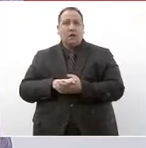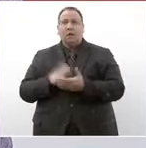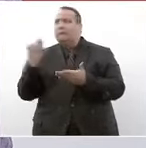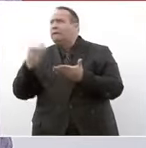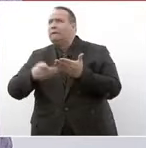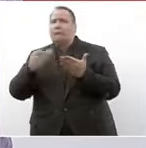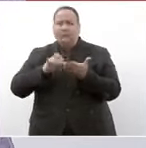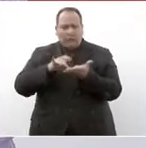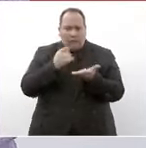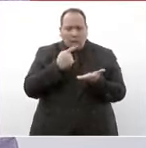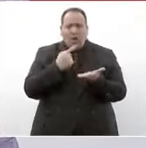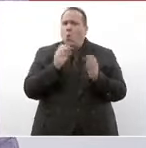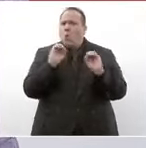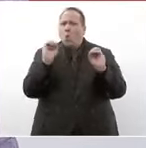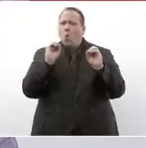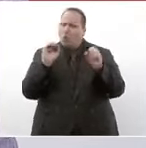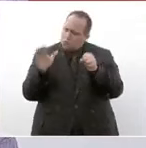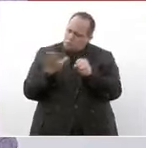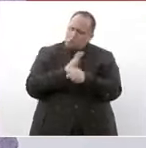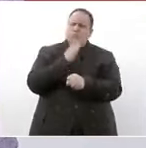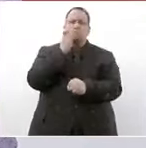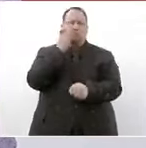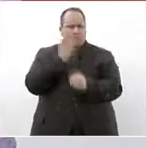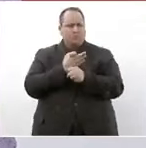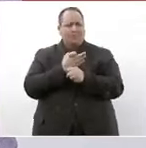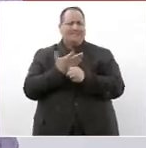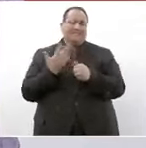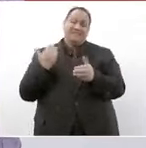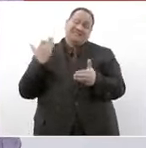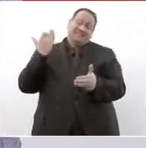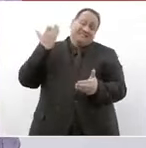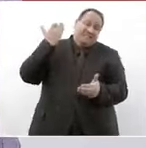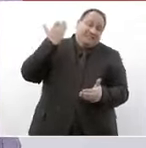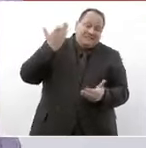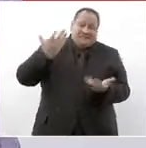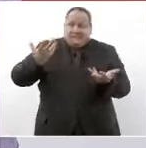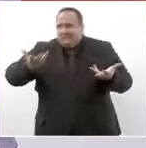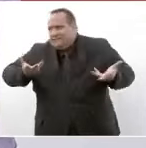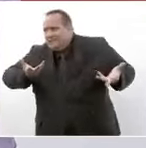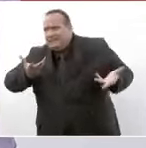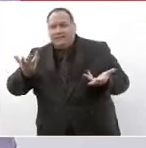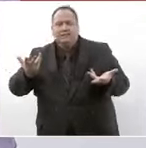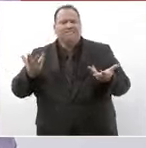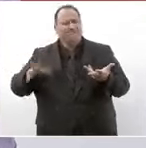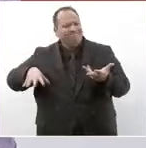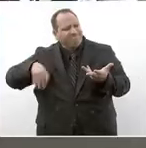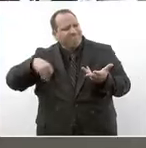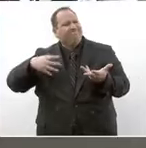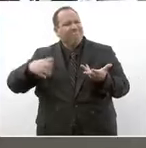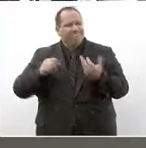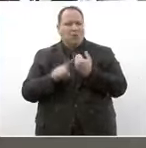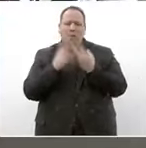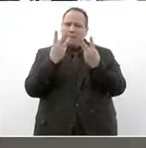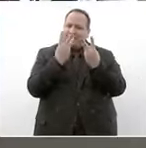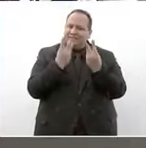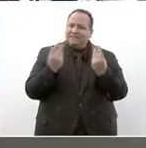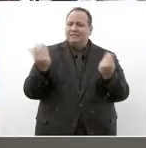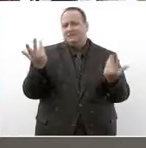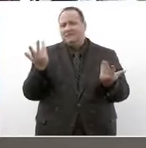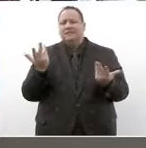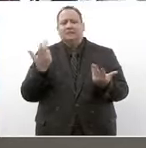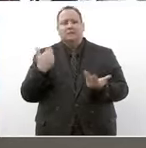faltar los medicamentos nos ha llevado tiempo resolver este problema que